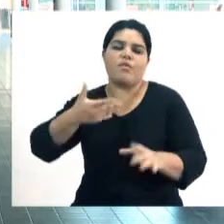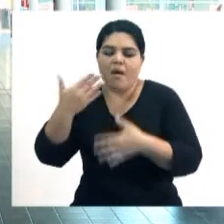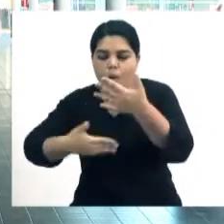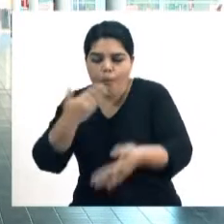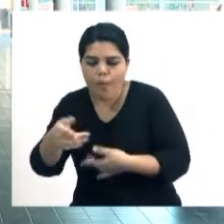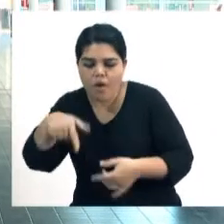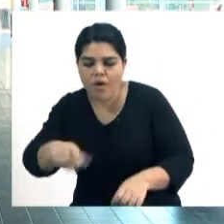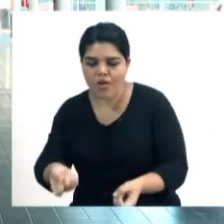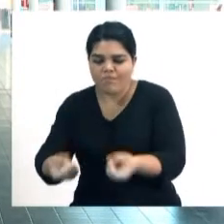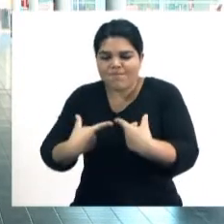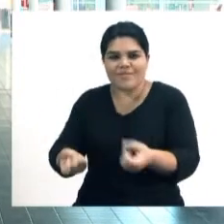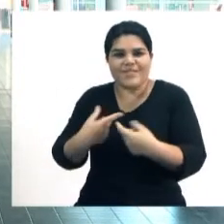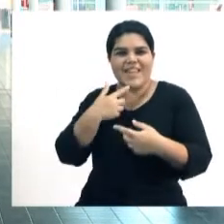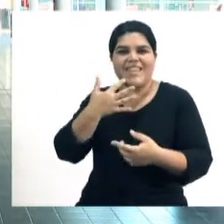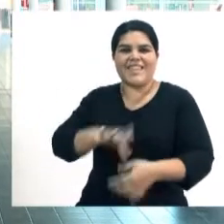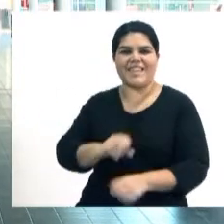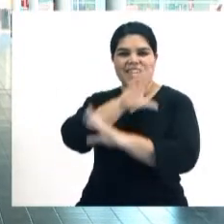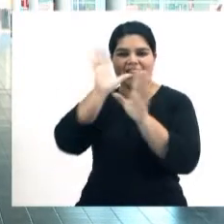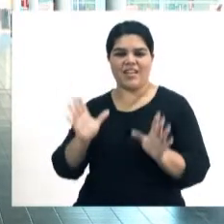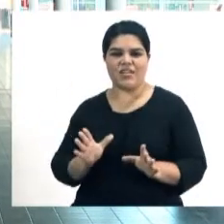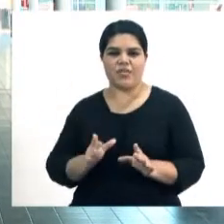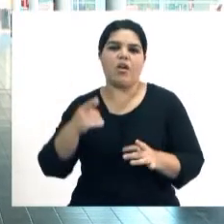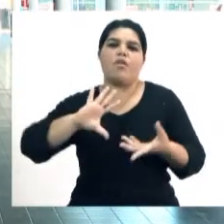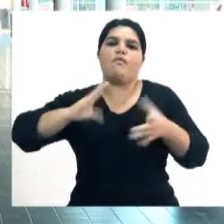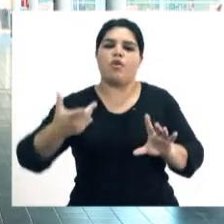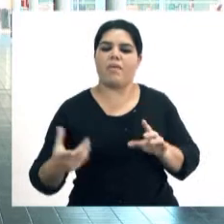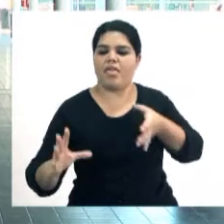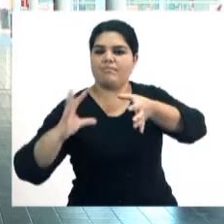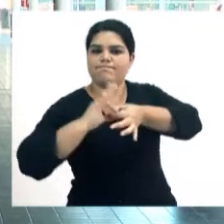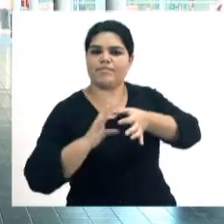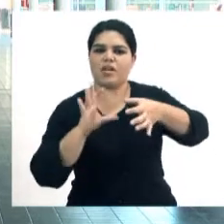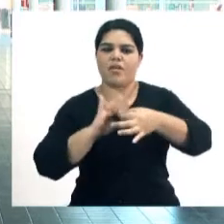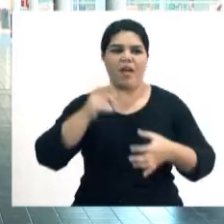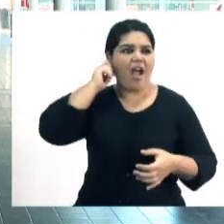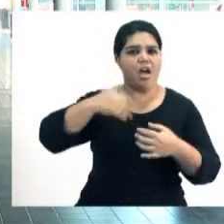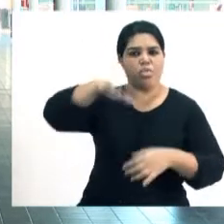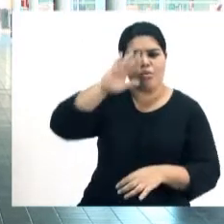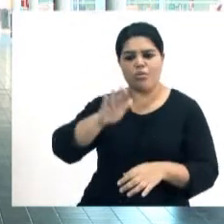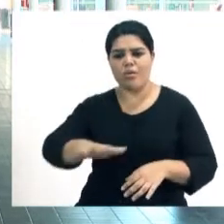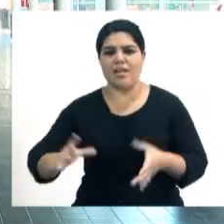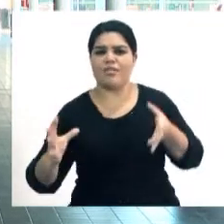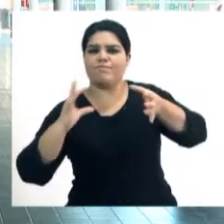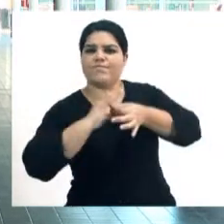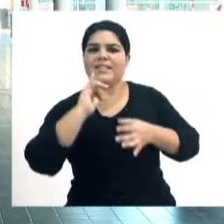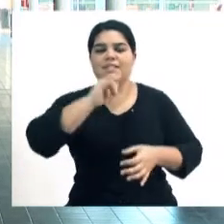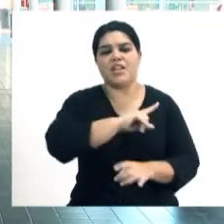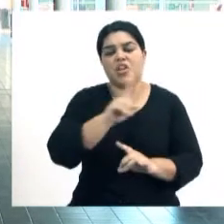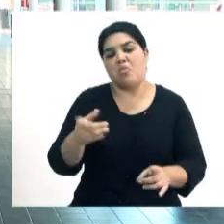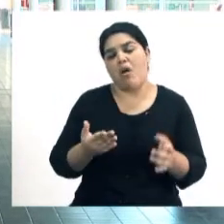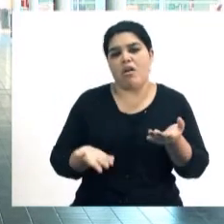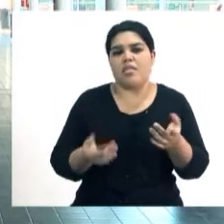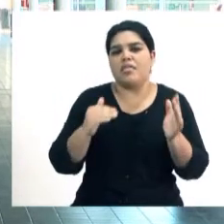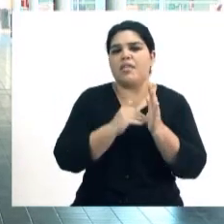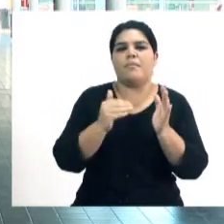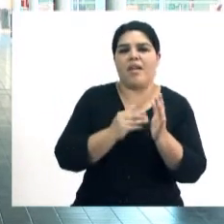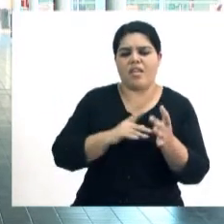eje del juego y cómo el adulto se relaciona o no a través de estas posibilidades de poder utilizar,